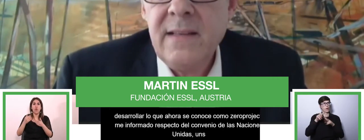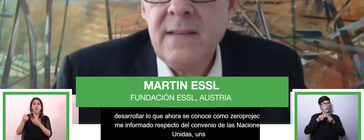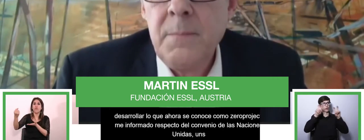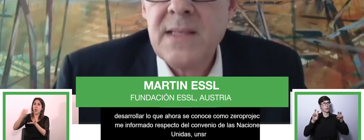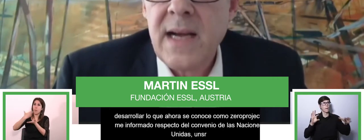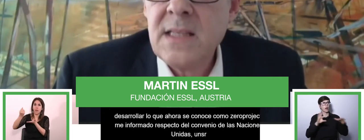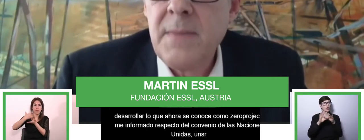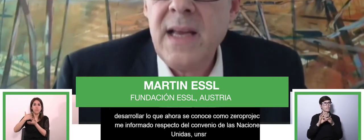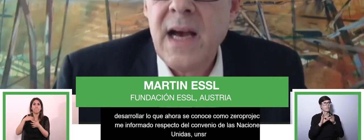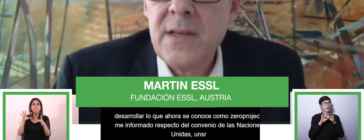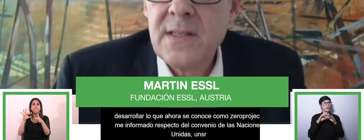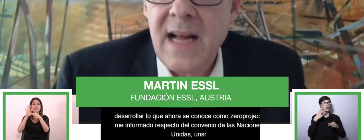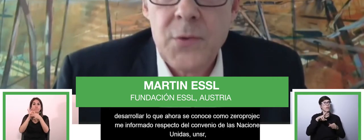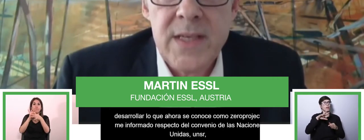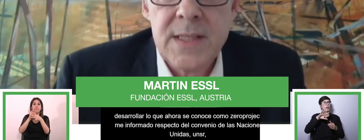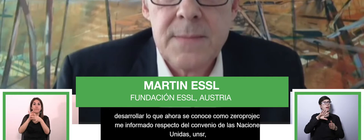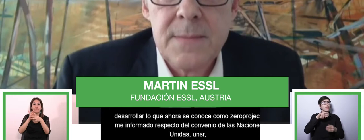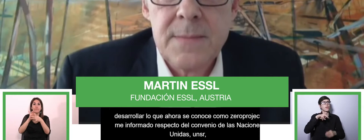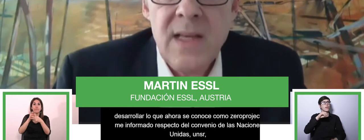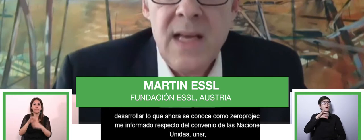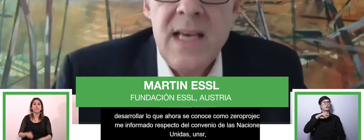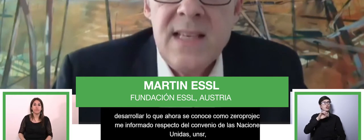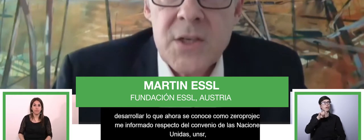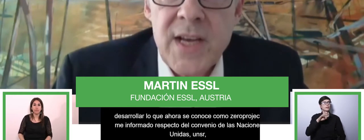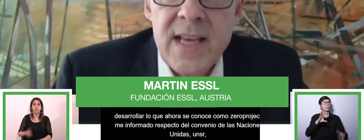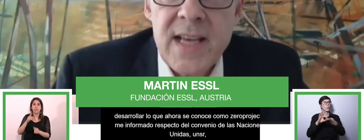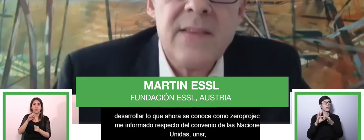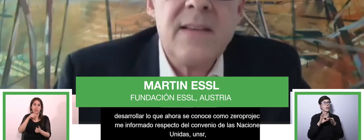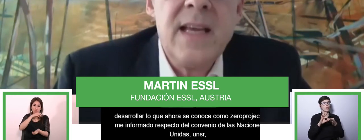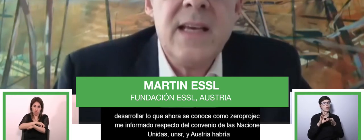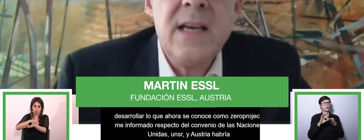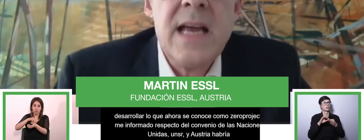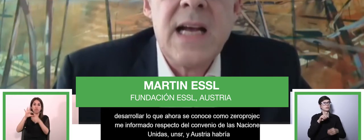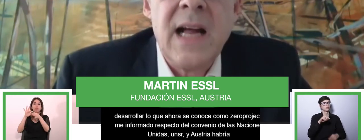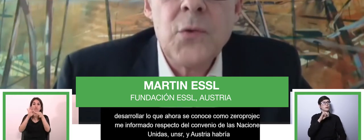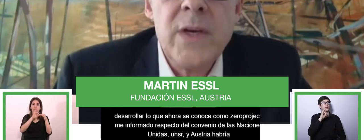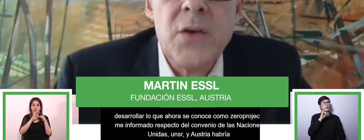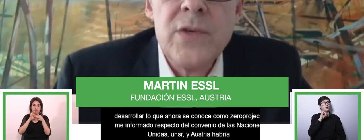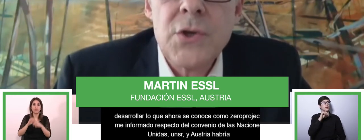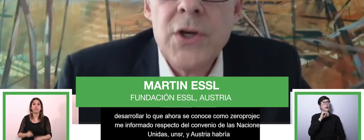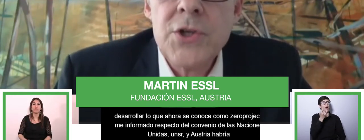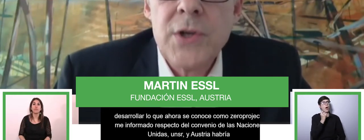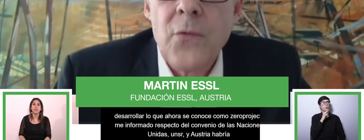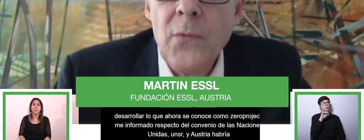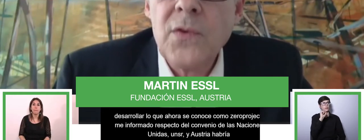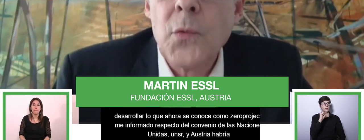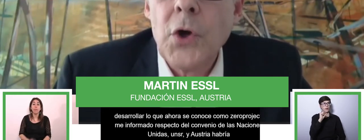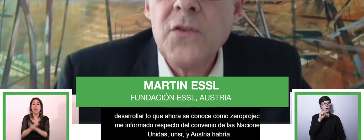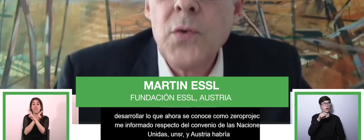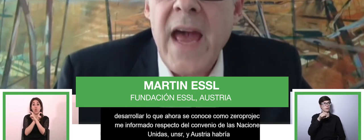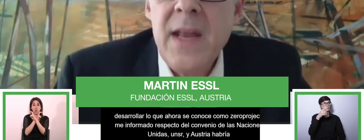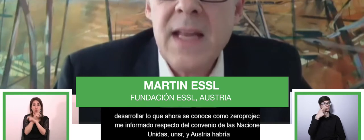y Austria habría ratificado este convenio junto con otros países. Él sugirió que podríamos